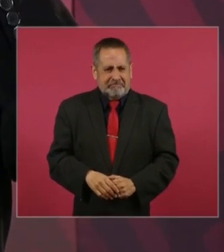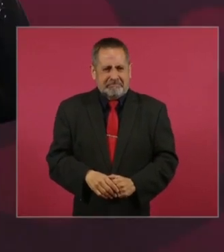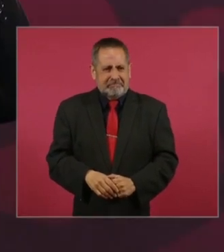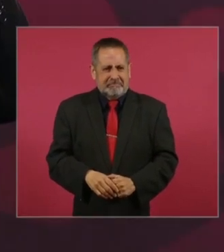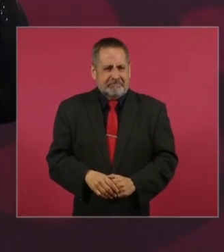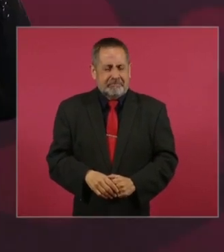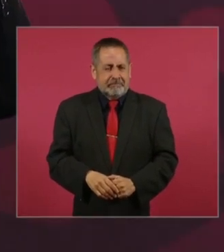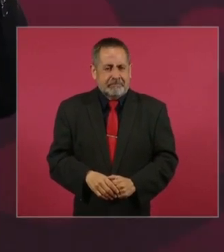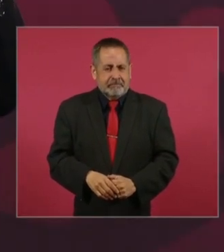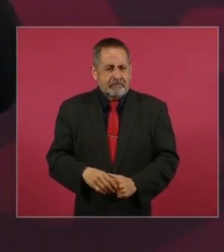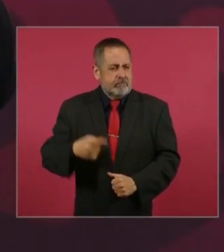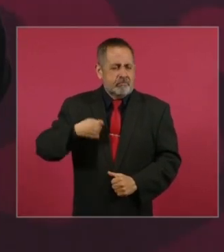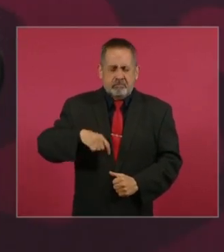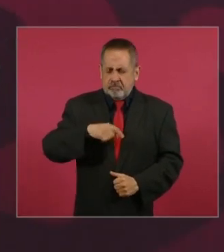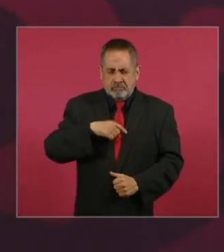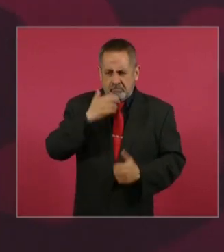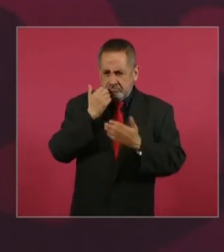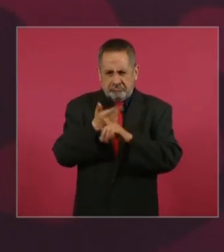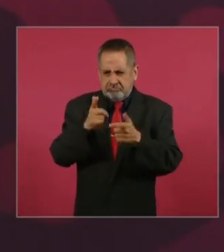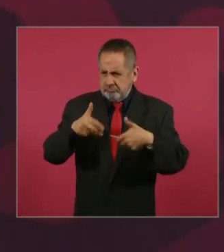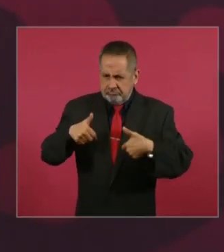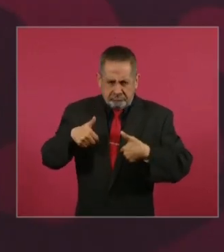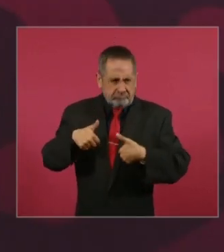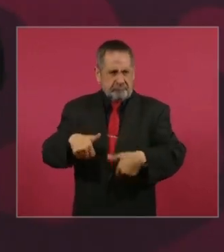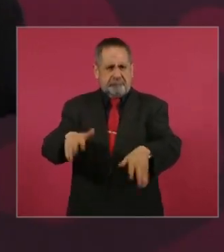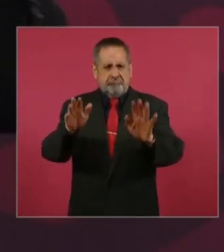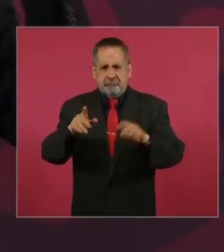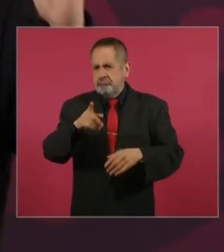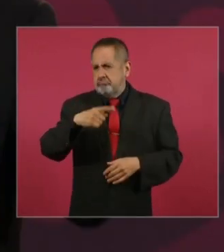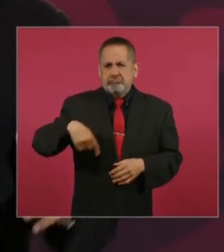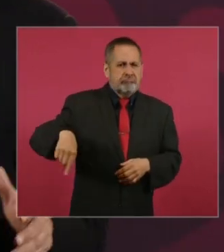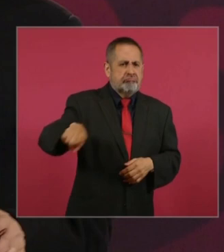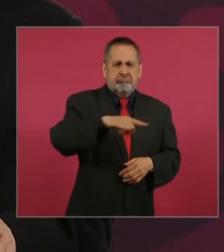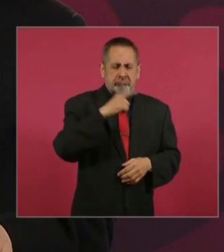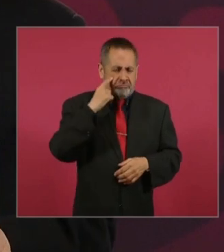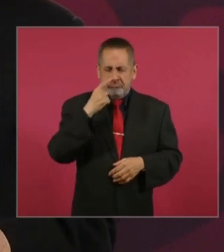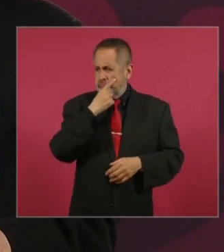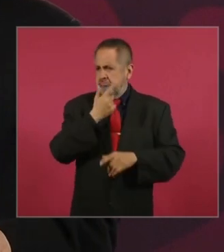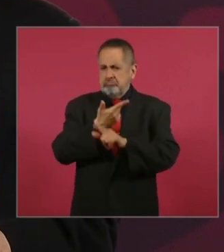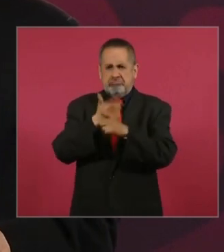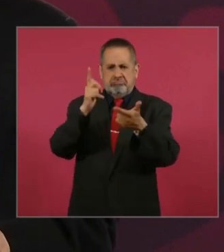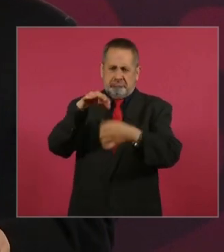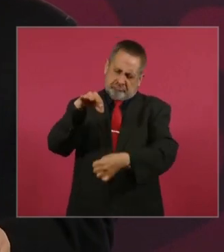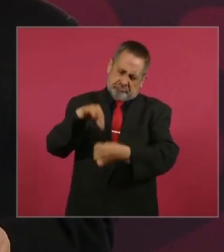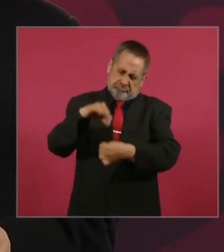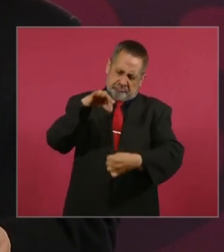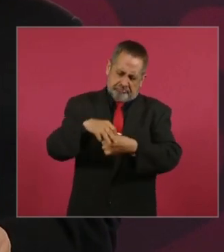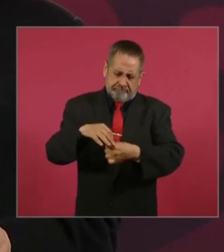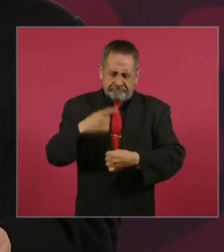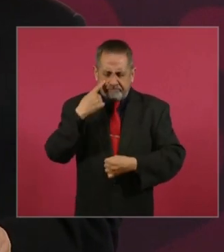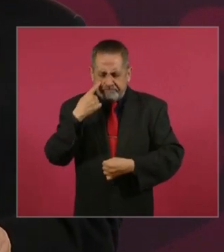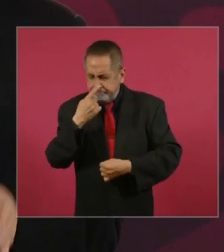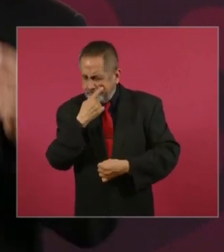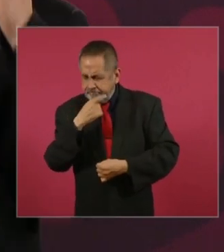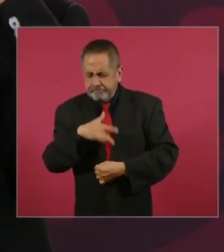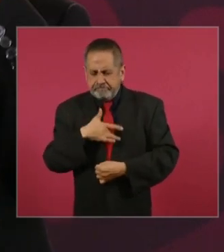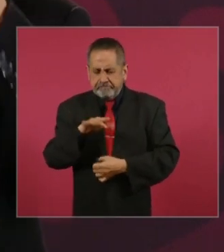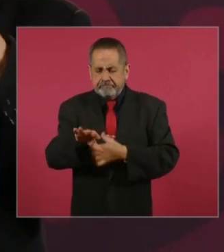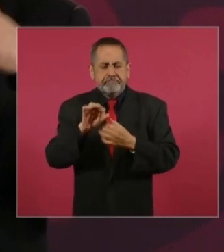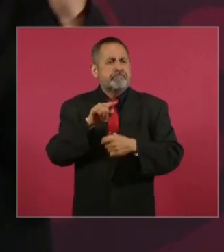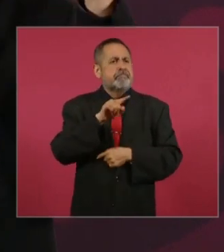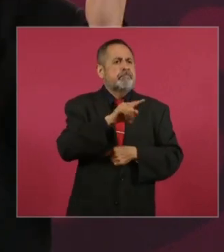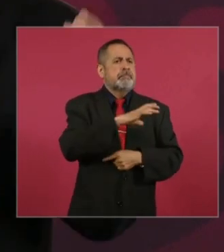Nosotros queremos que la gente vote libremente por el